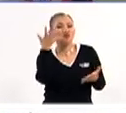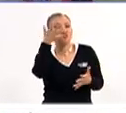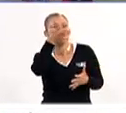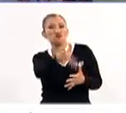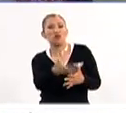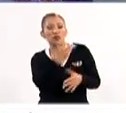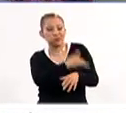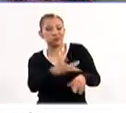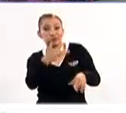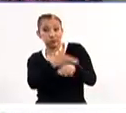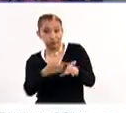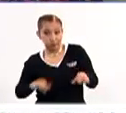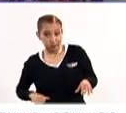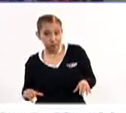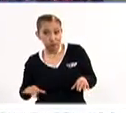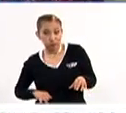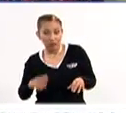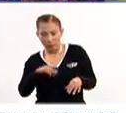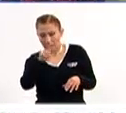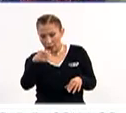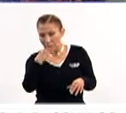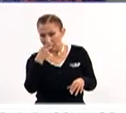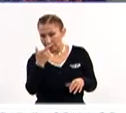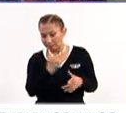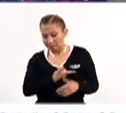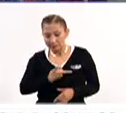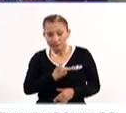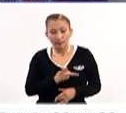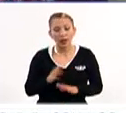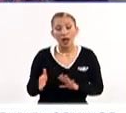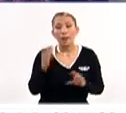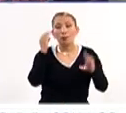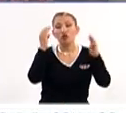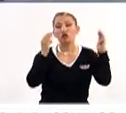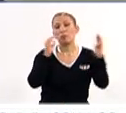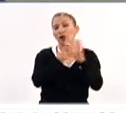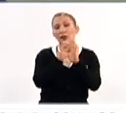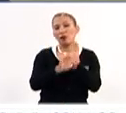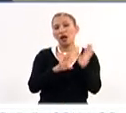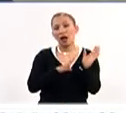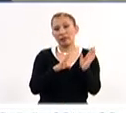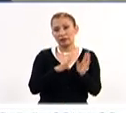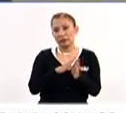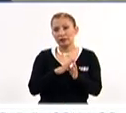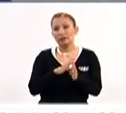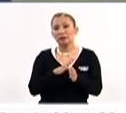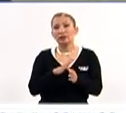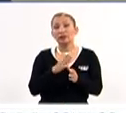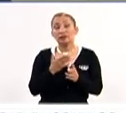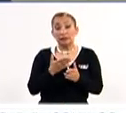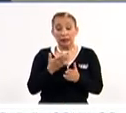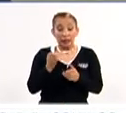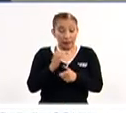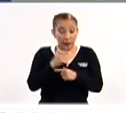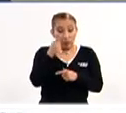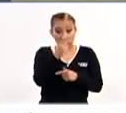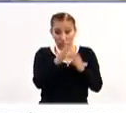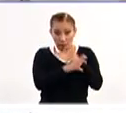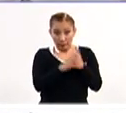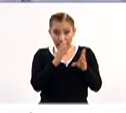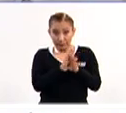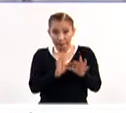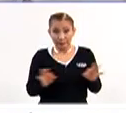proceso muy interesante que otro día hablaremos de él con mucho gusto, en museos como los que tenemos hoy, que hoy en día una de las cosas más